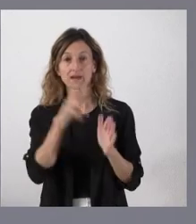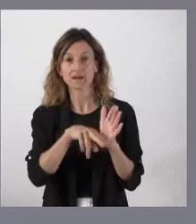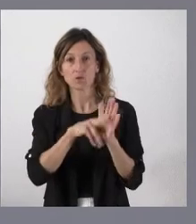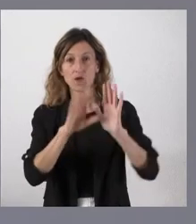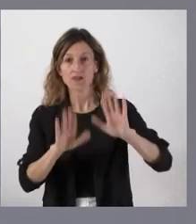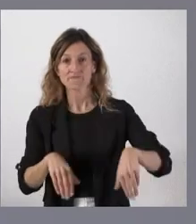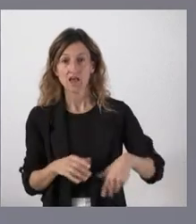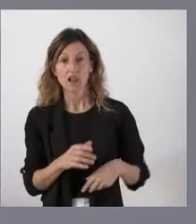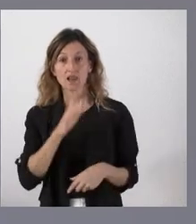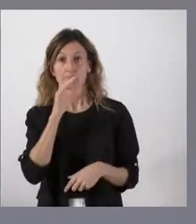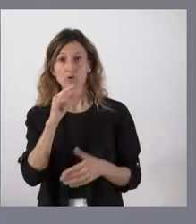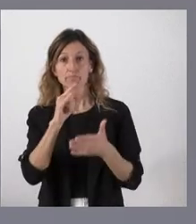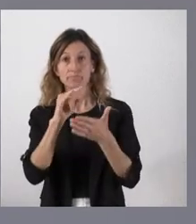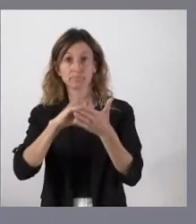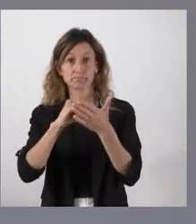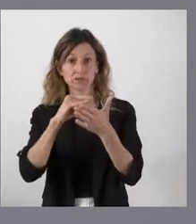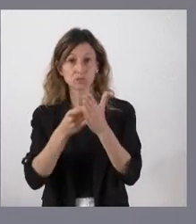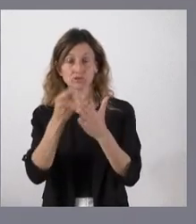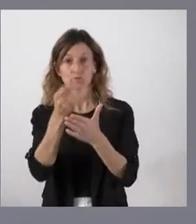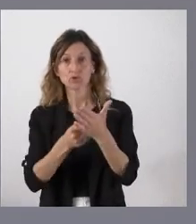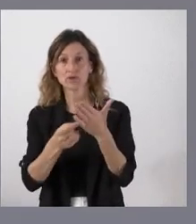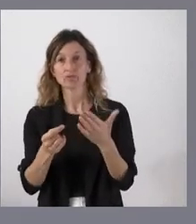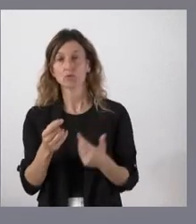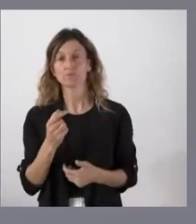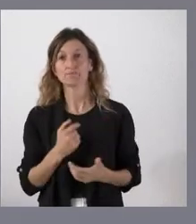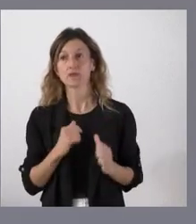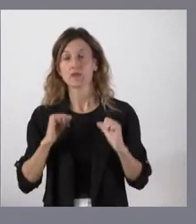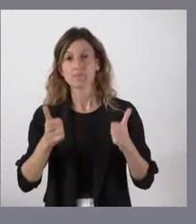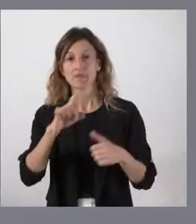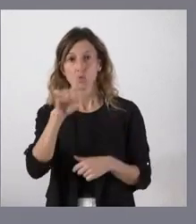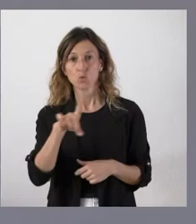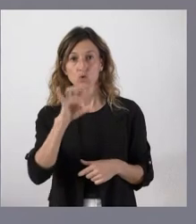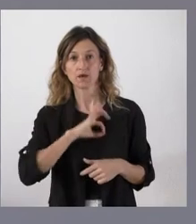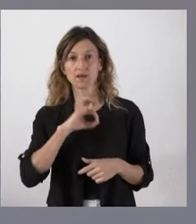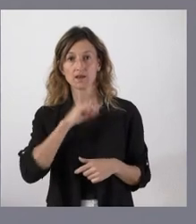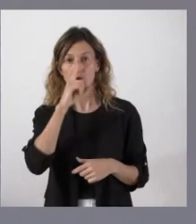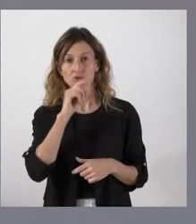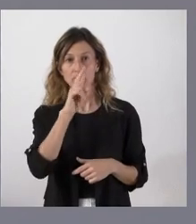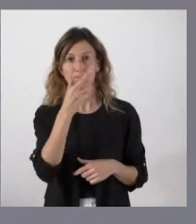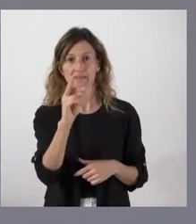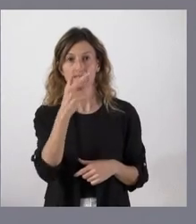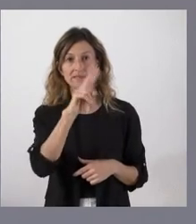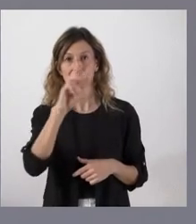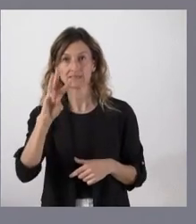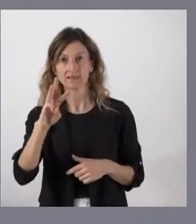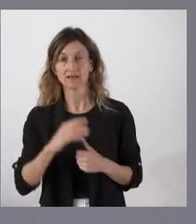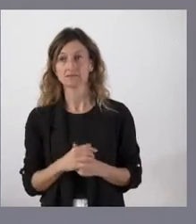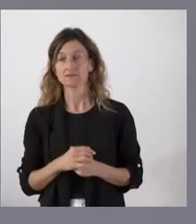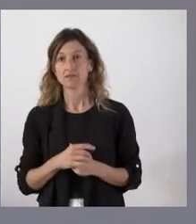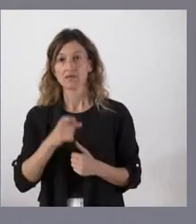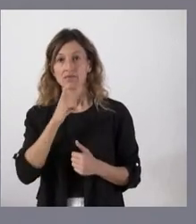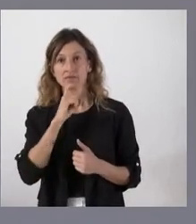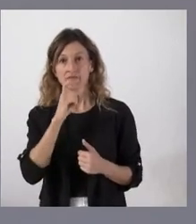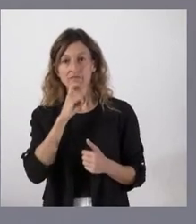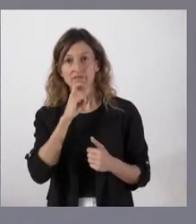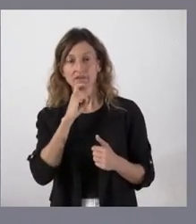porque, lógicamente, el proyecto de presupuestos entra en vigor el 1 de enero del 23 y será difícil que se aplique